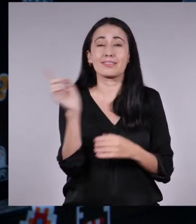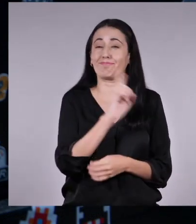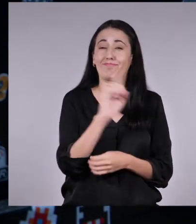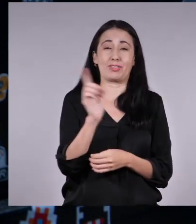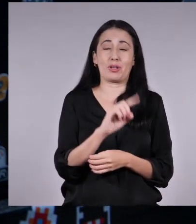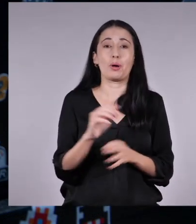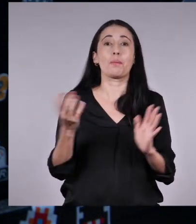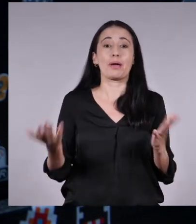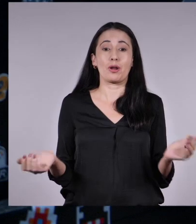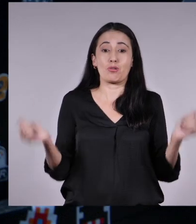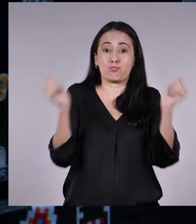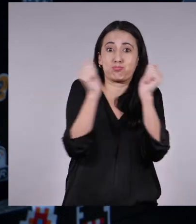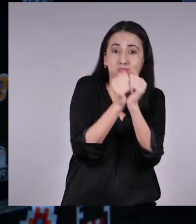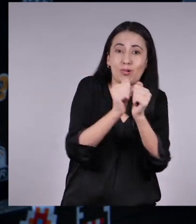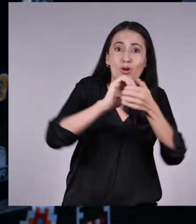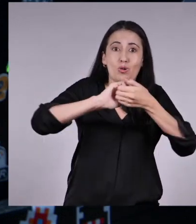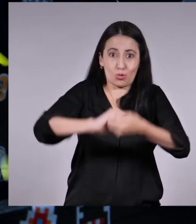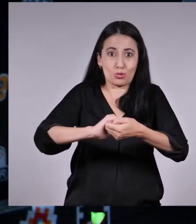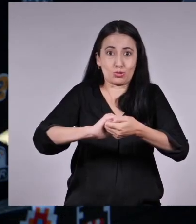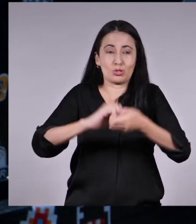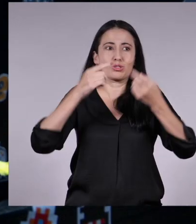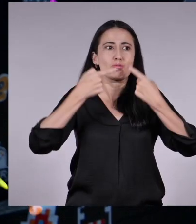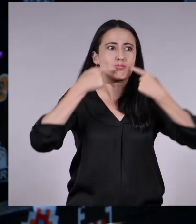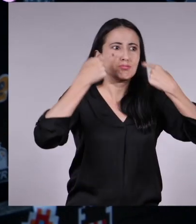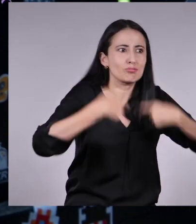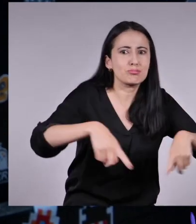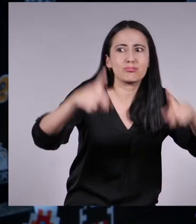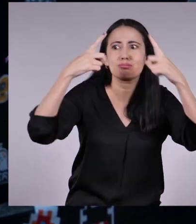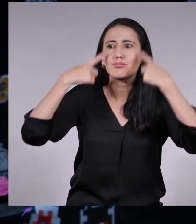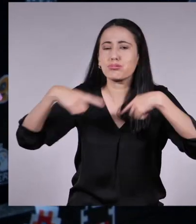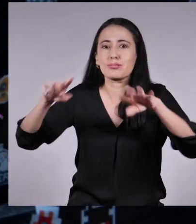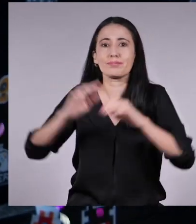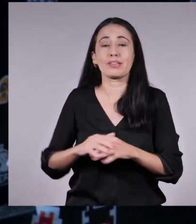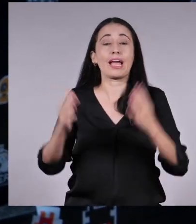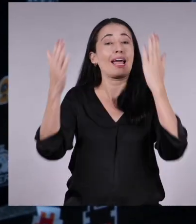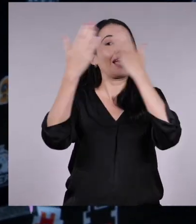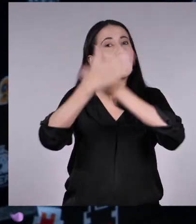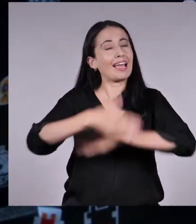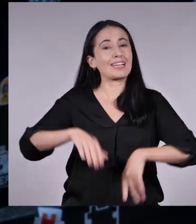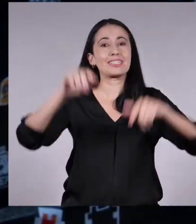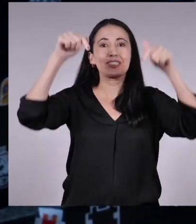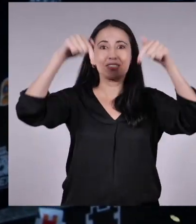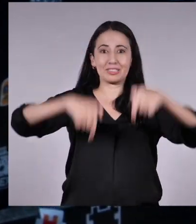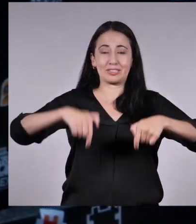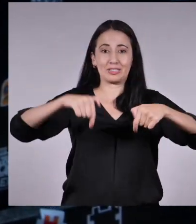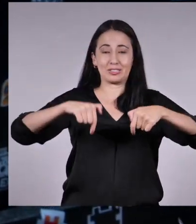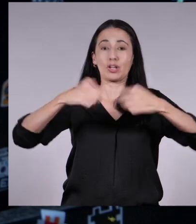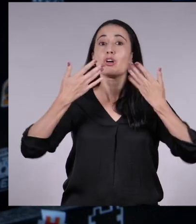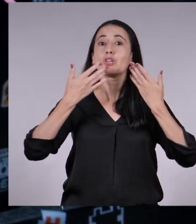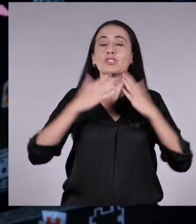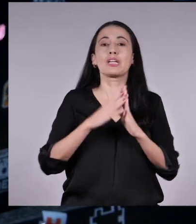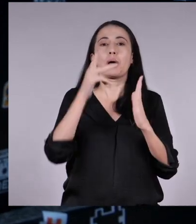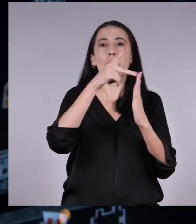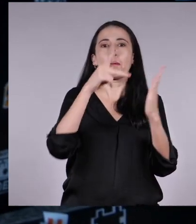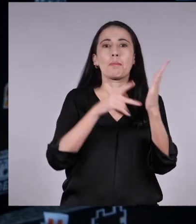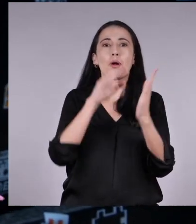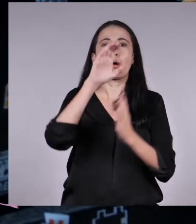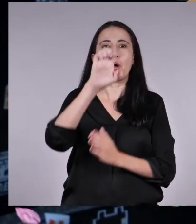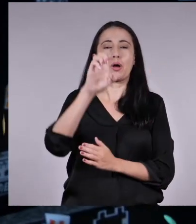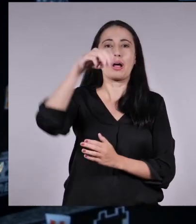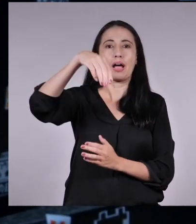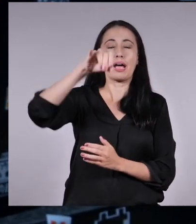hacer llegar nuestra voz al mundo entero. Esto ha sido todo por hoy aquí en Enredados con Emi.